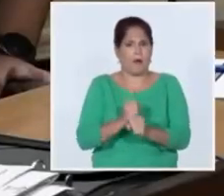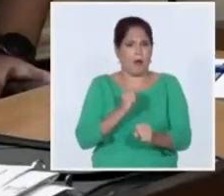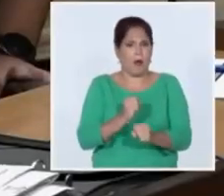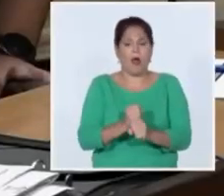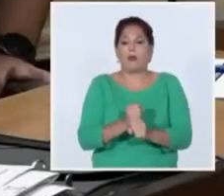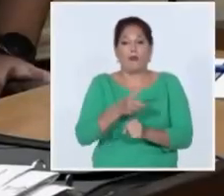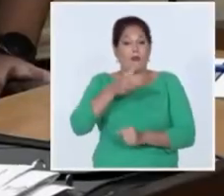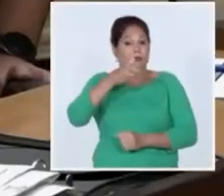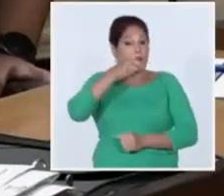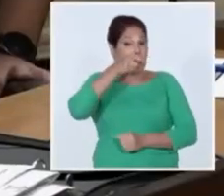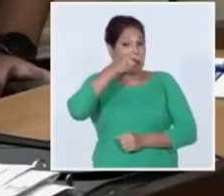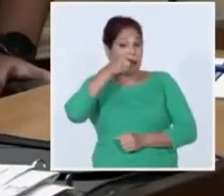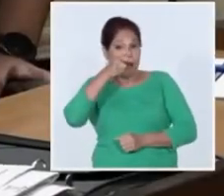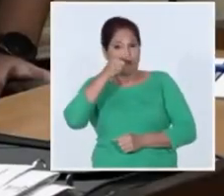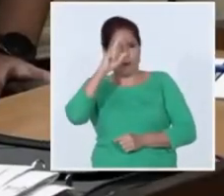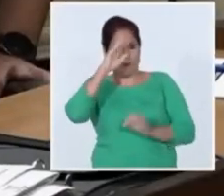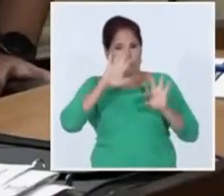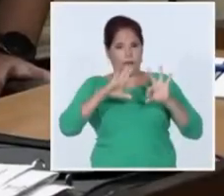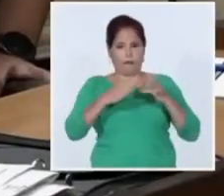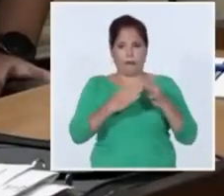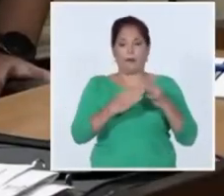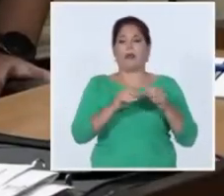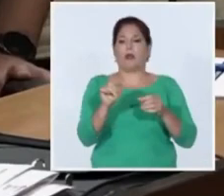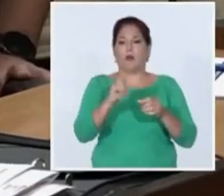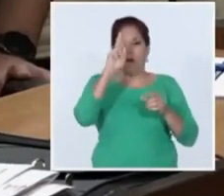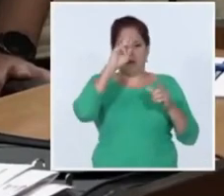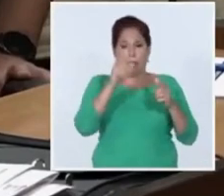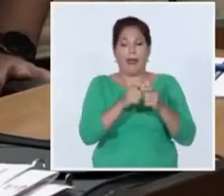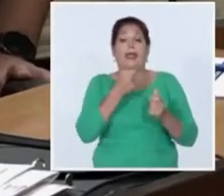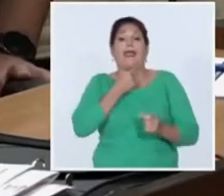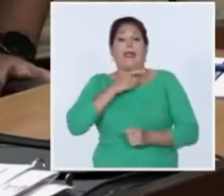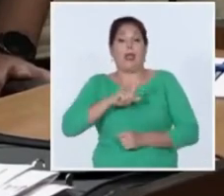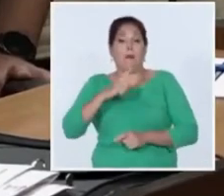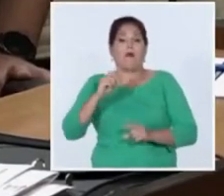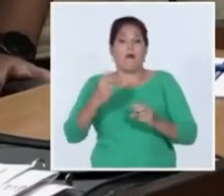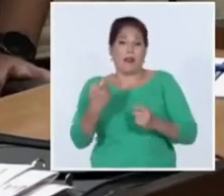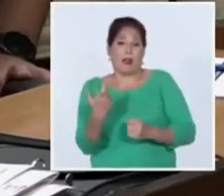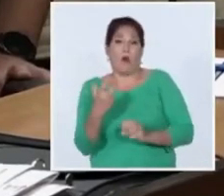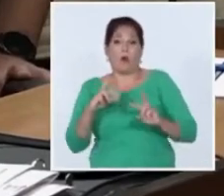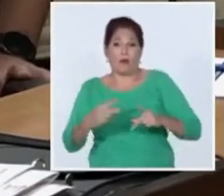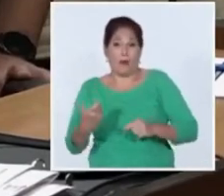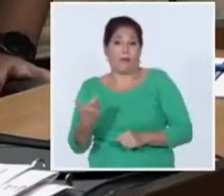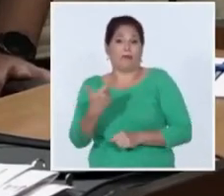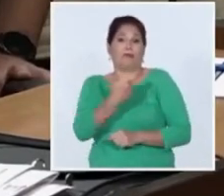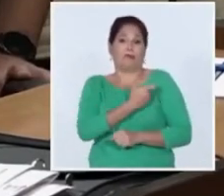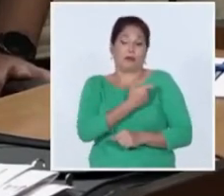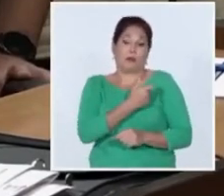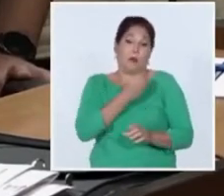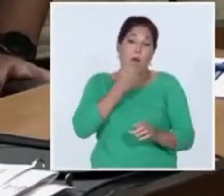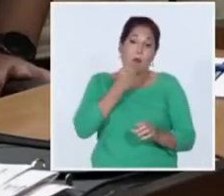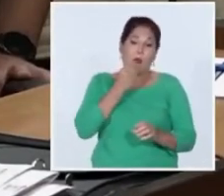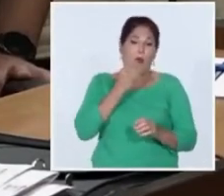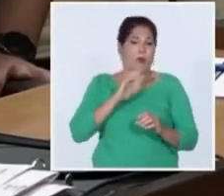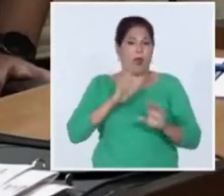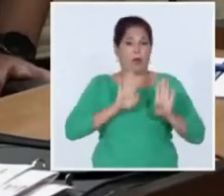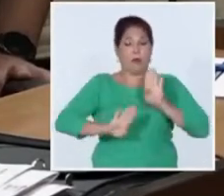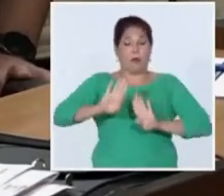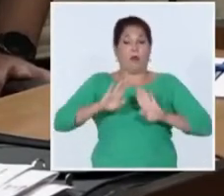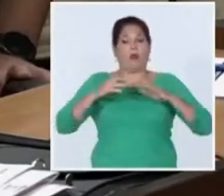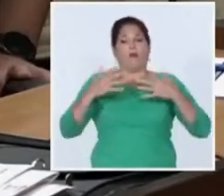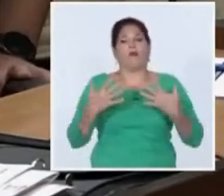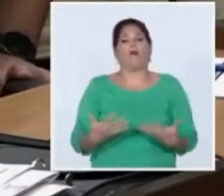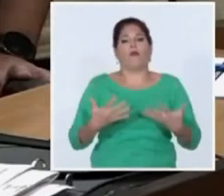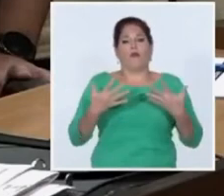vigilancia por si es necesario actualizar las vacunas con las mismas plataformas con otros antígenos porque puede llegar un momento que salga una variante que si no